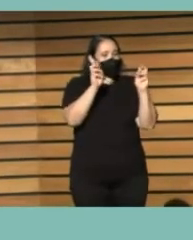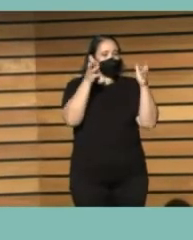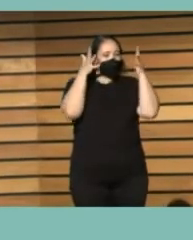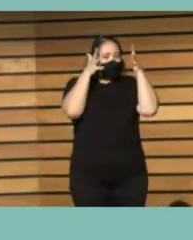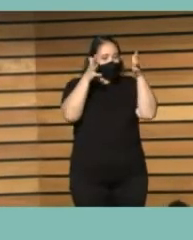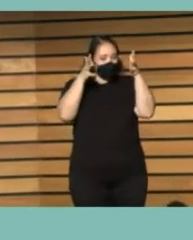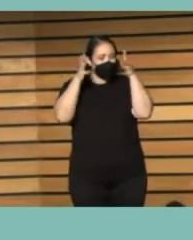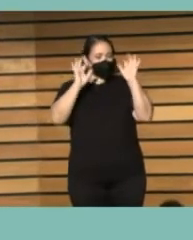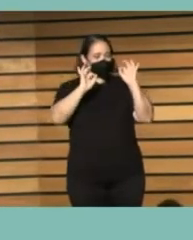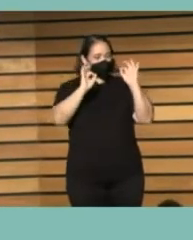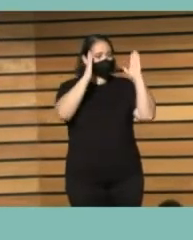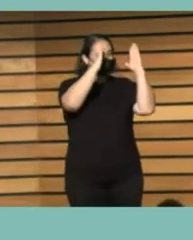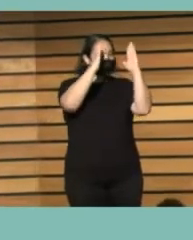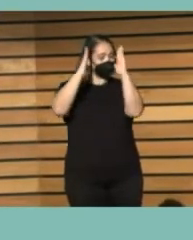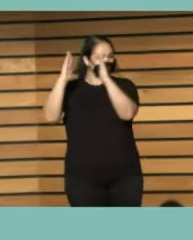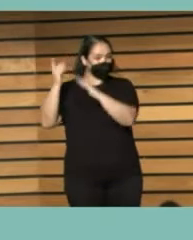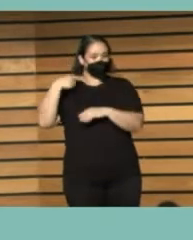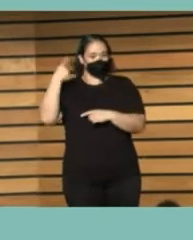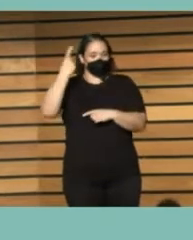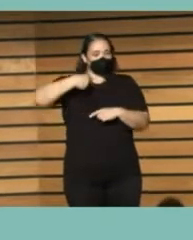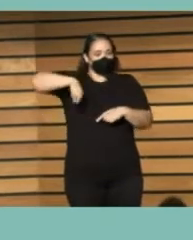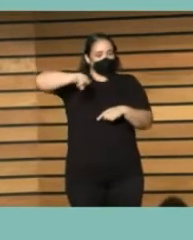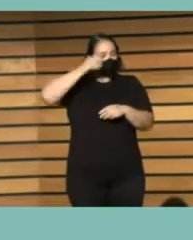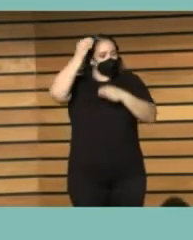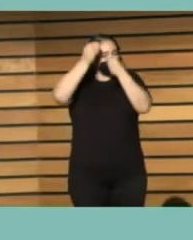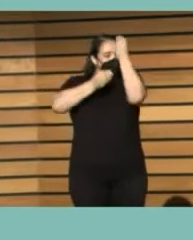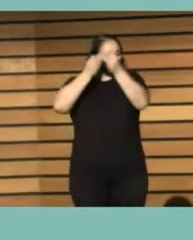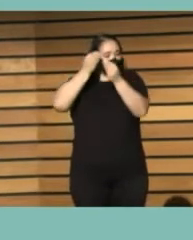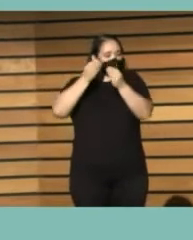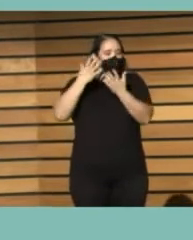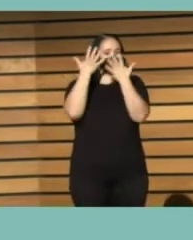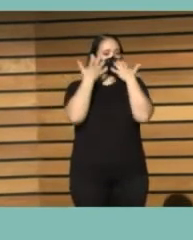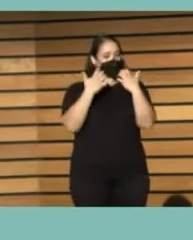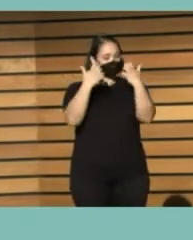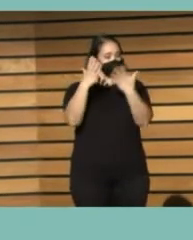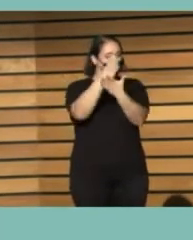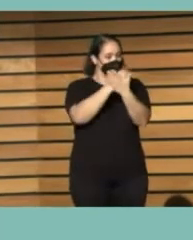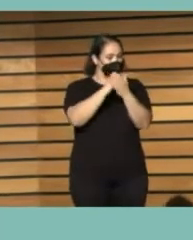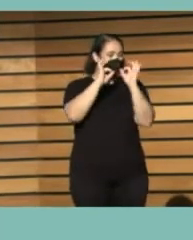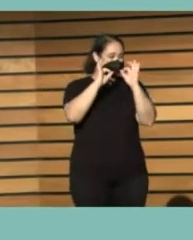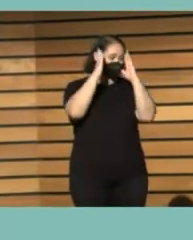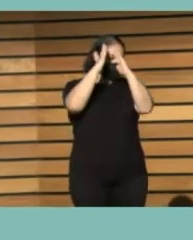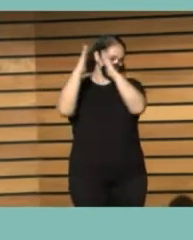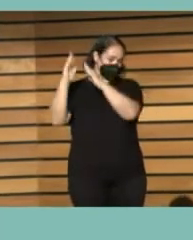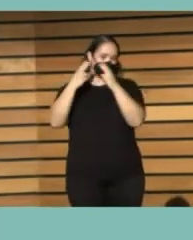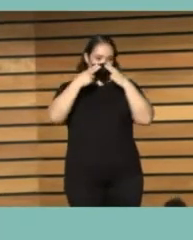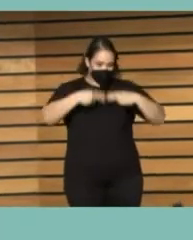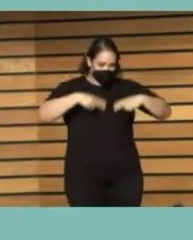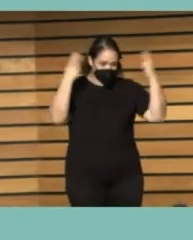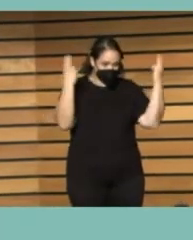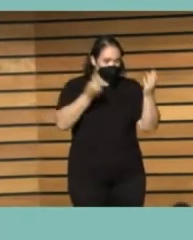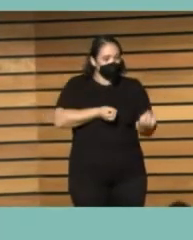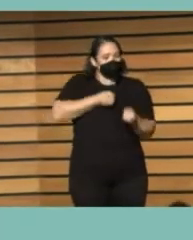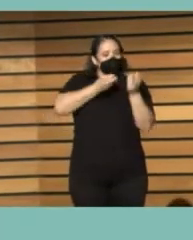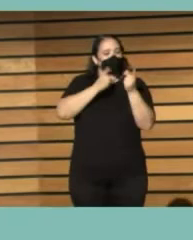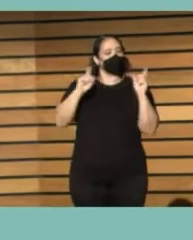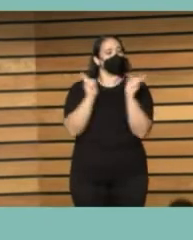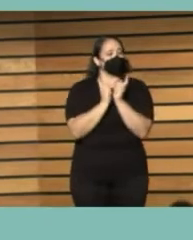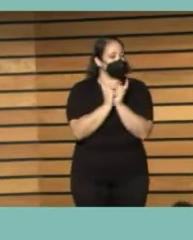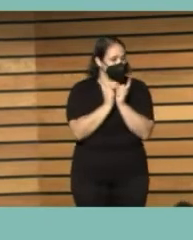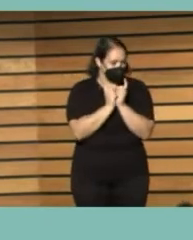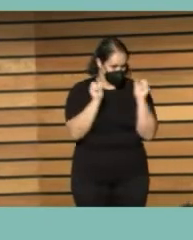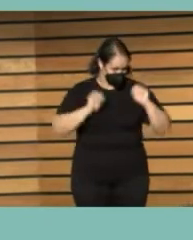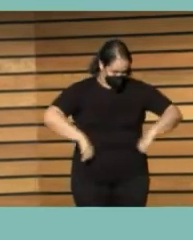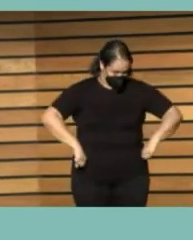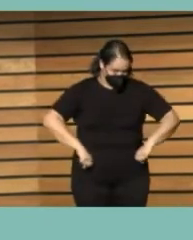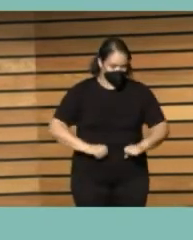Cooperación Bibliotecaria que pensamos atañen a todos los bibliotecarios de bibliotecas públicas y por eso vamos a informar brevemente sobre ellos.